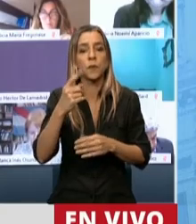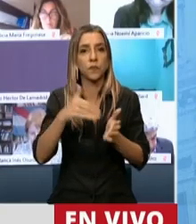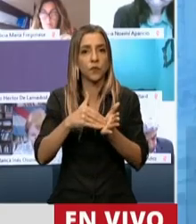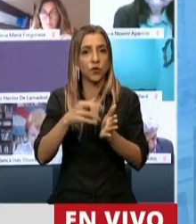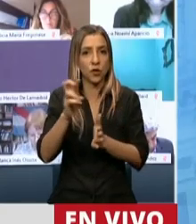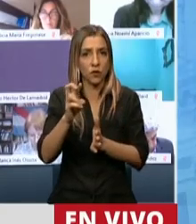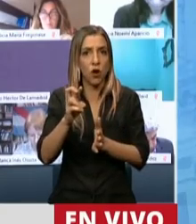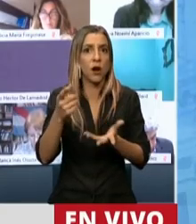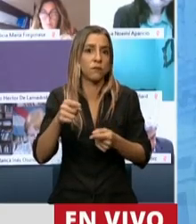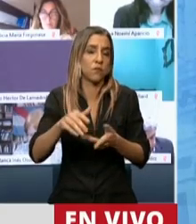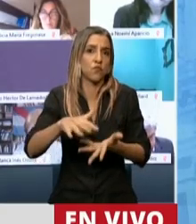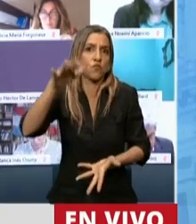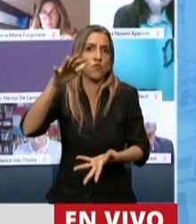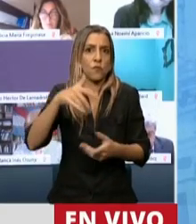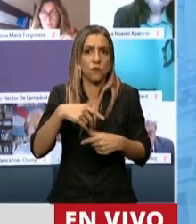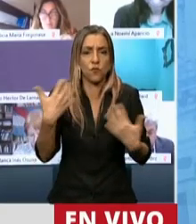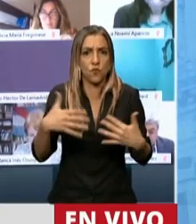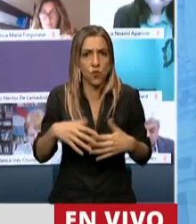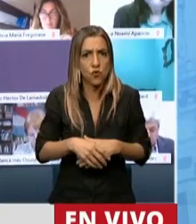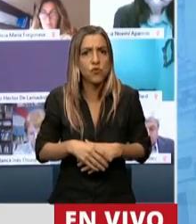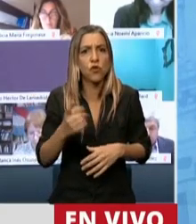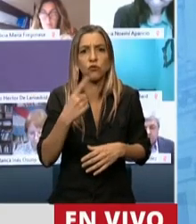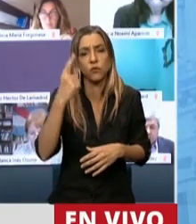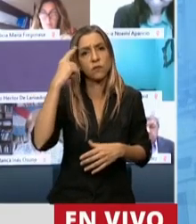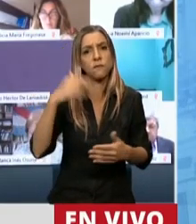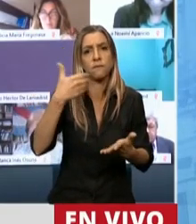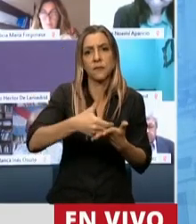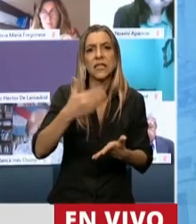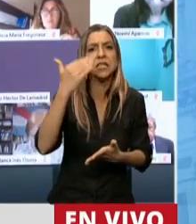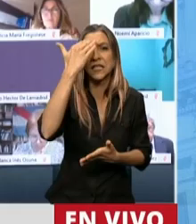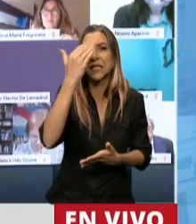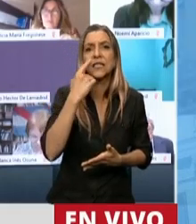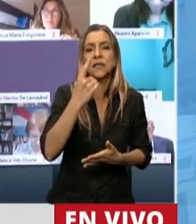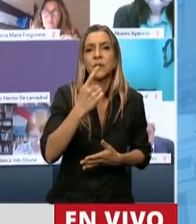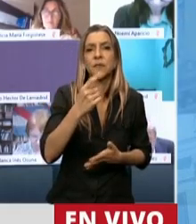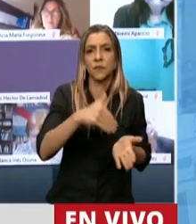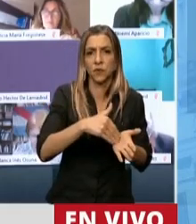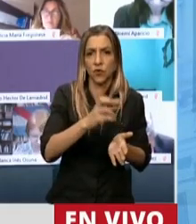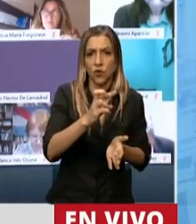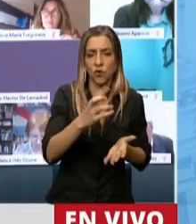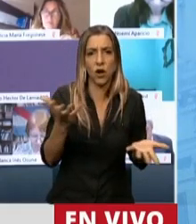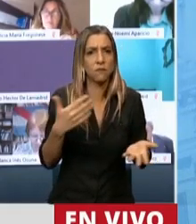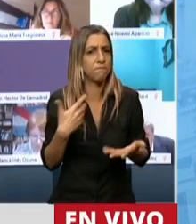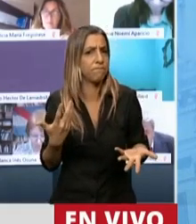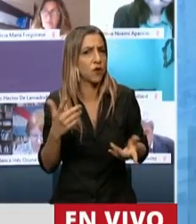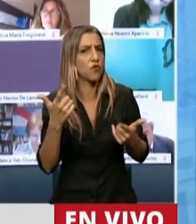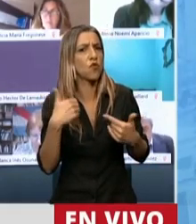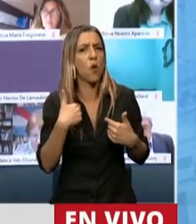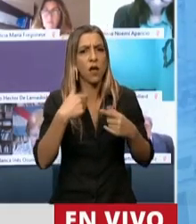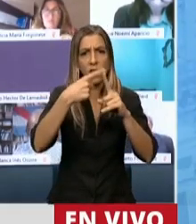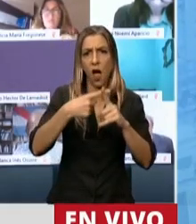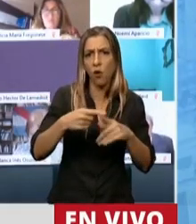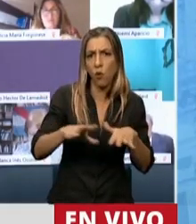mucho más de lo que se pretende llegar a exportar de 15.000 millones de dólares. O no tiene ningún tipo de fundamento matemático,